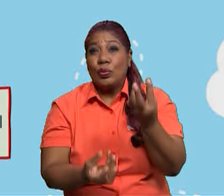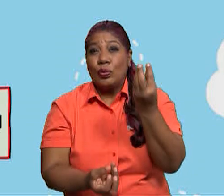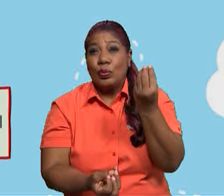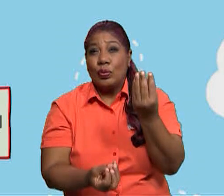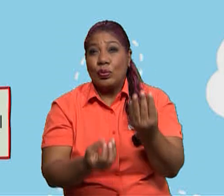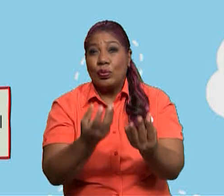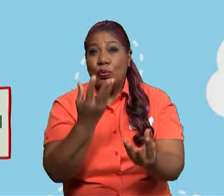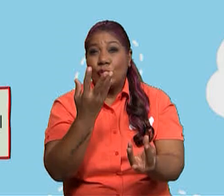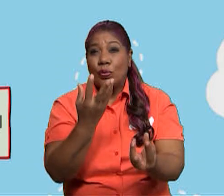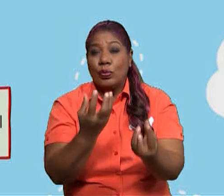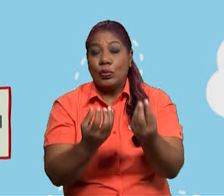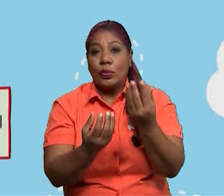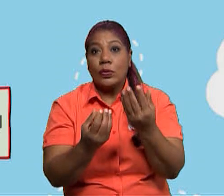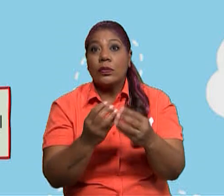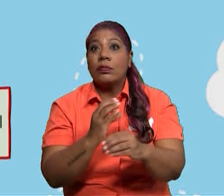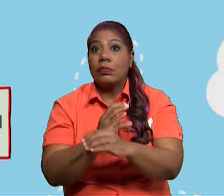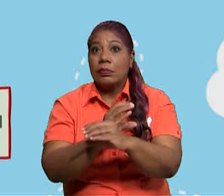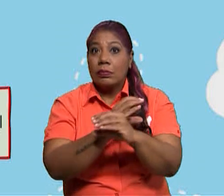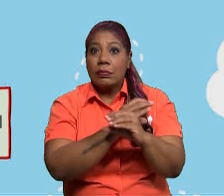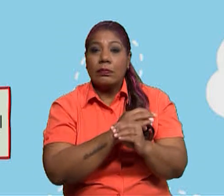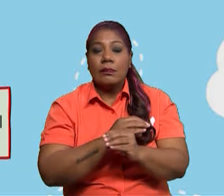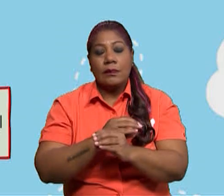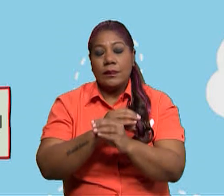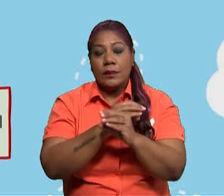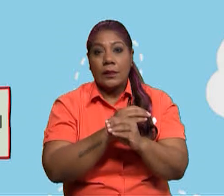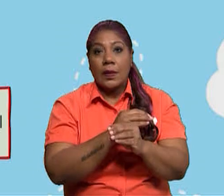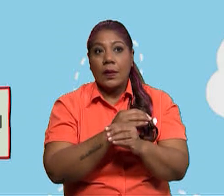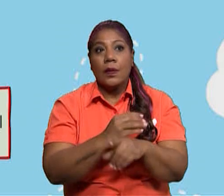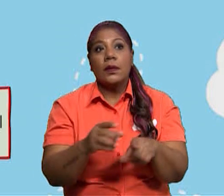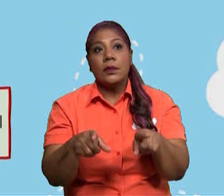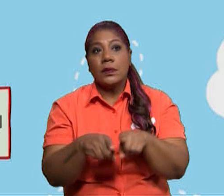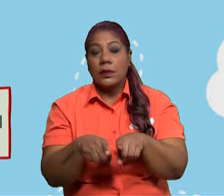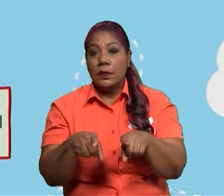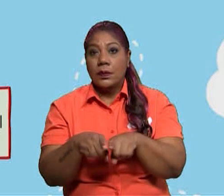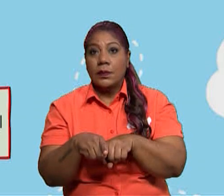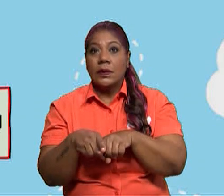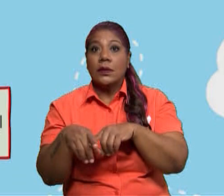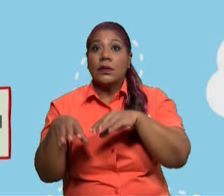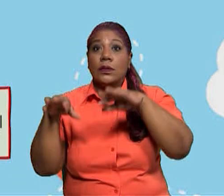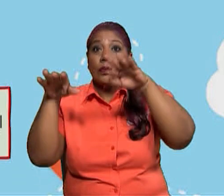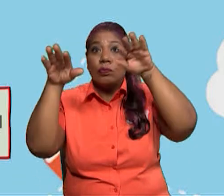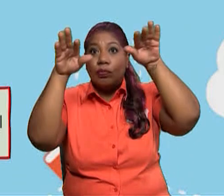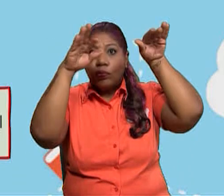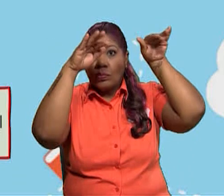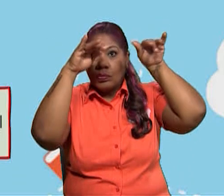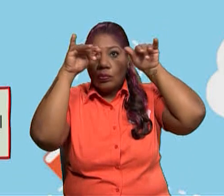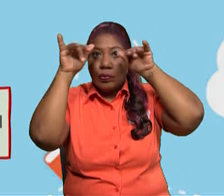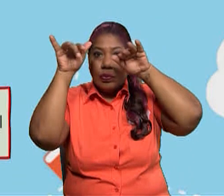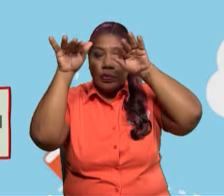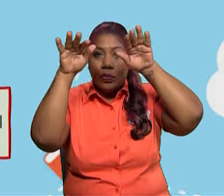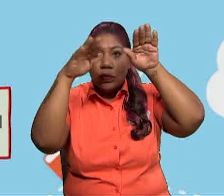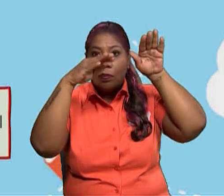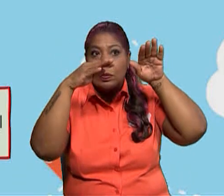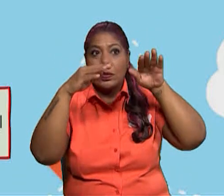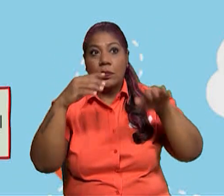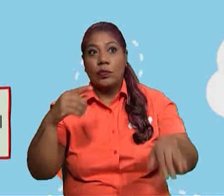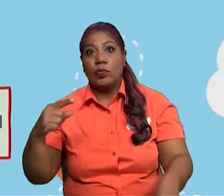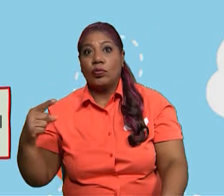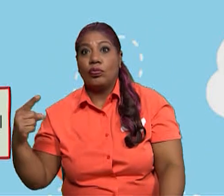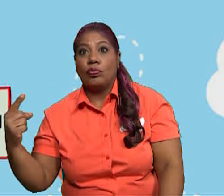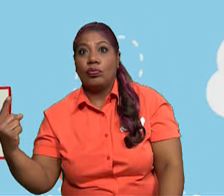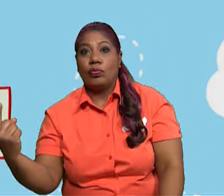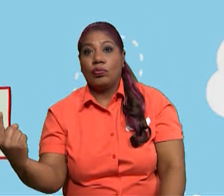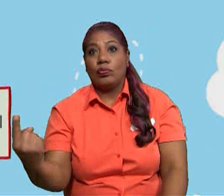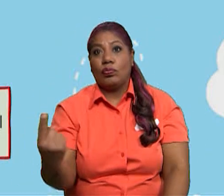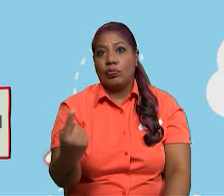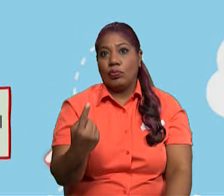Entonces hay que ser muy cuidadosos. Dentro de los fenómenos naturales producidos por la naturaleza, tenemos el huracán, que es una